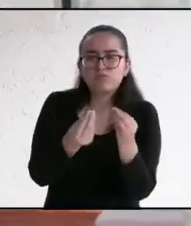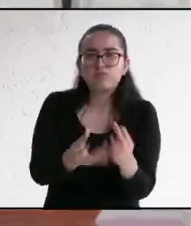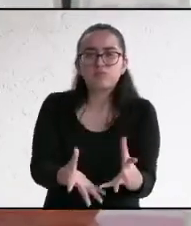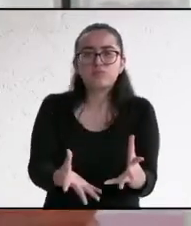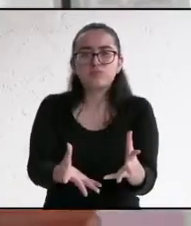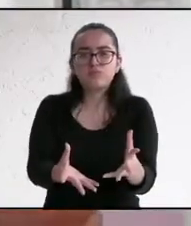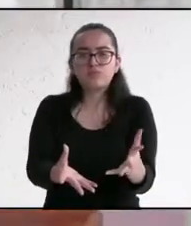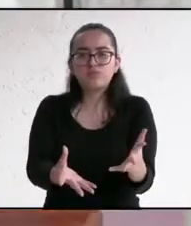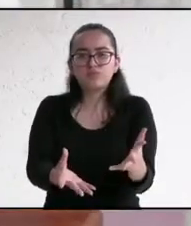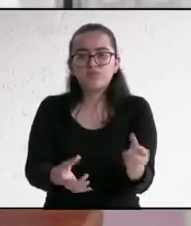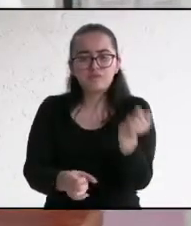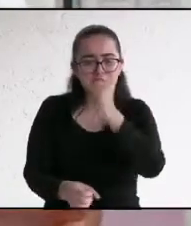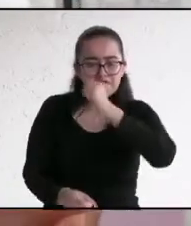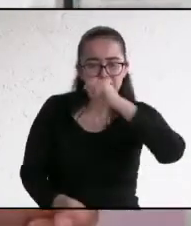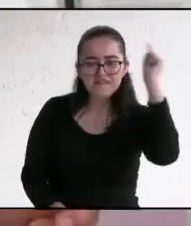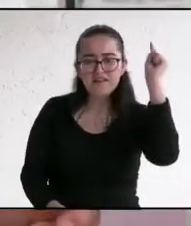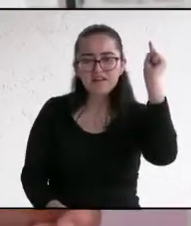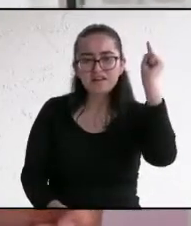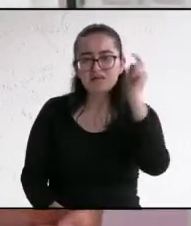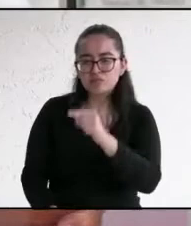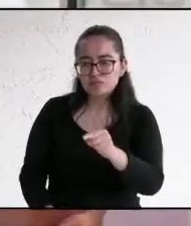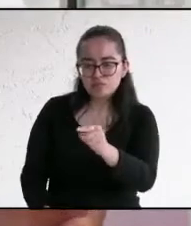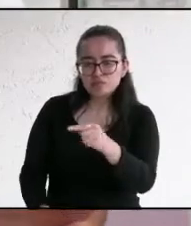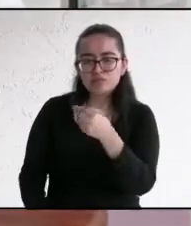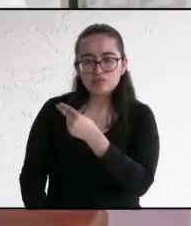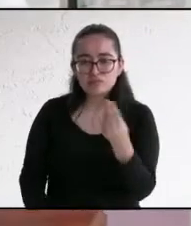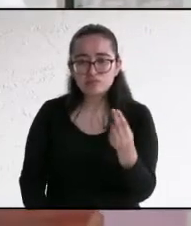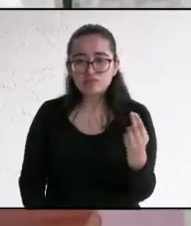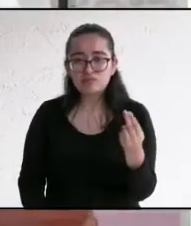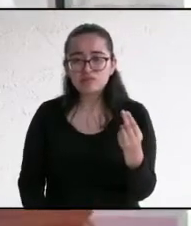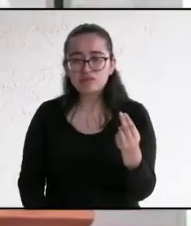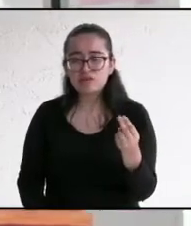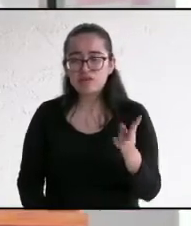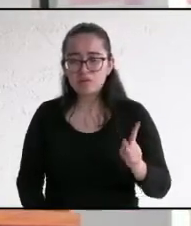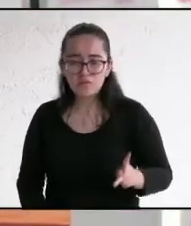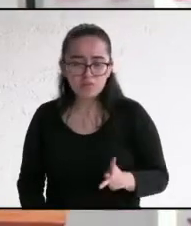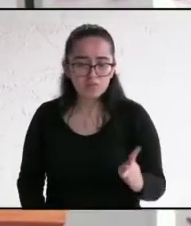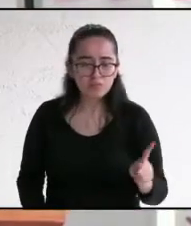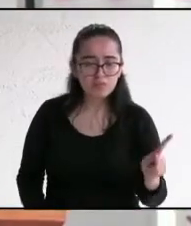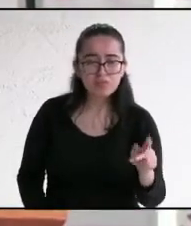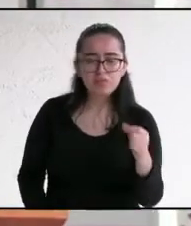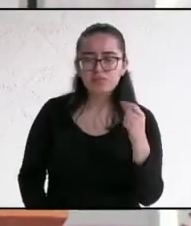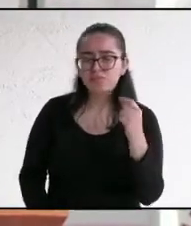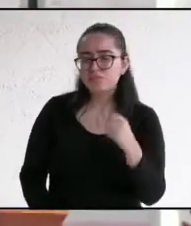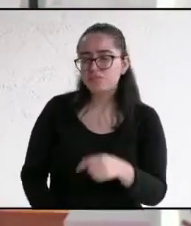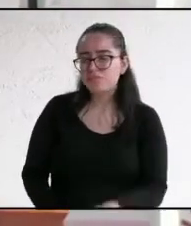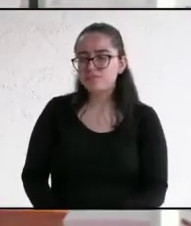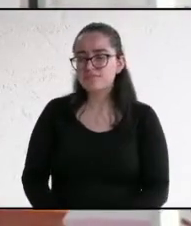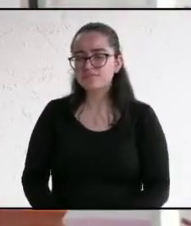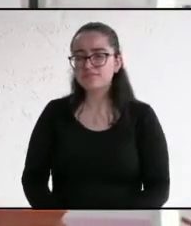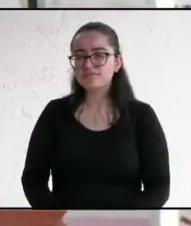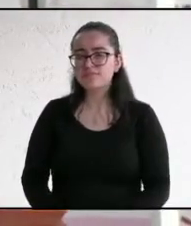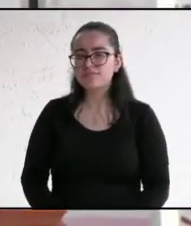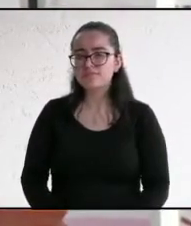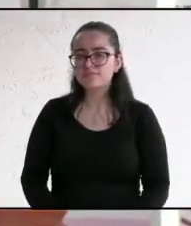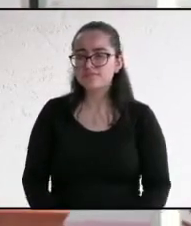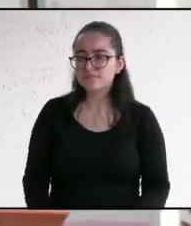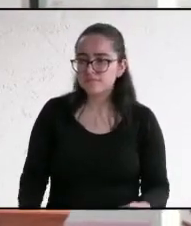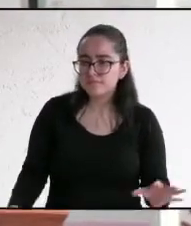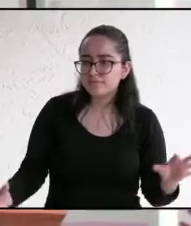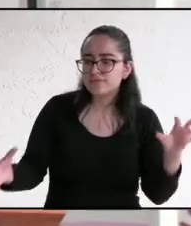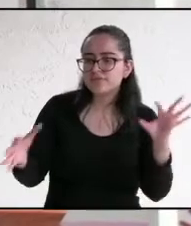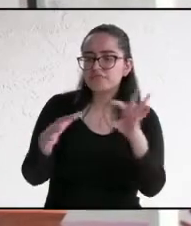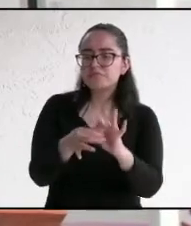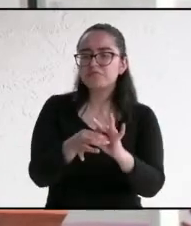y las facilidades que ellos necesitan. Así es que el pueblo, de una u otra manera, está más firme, está más